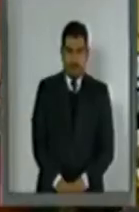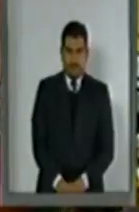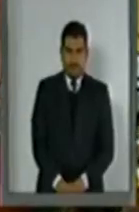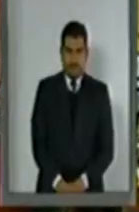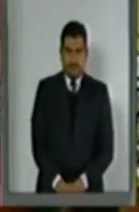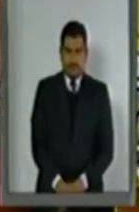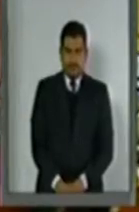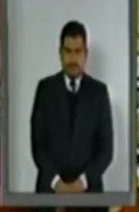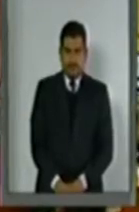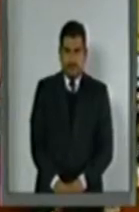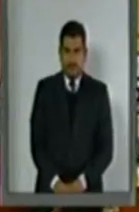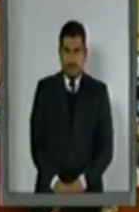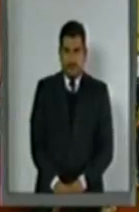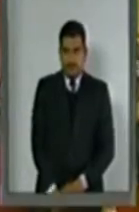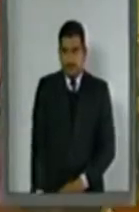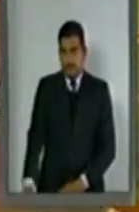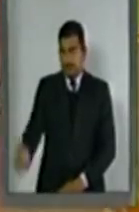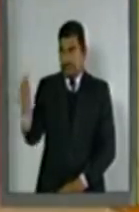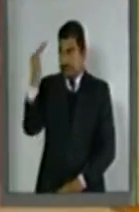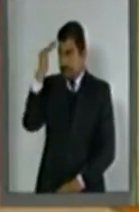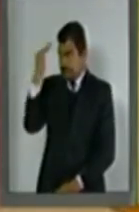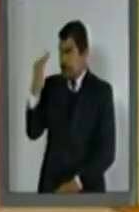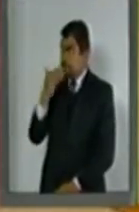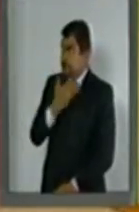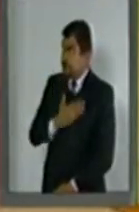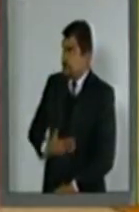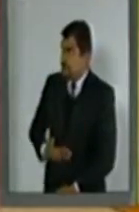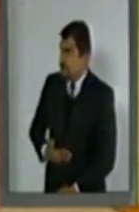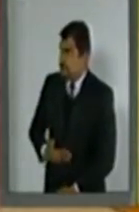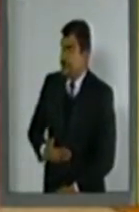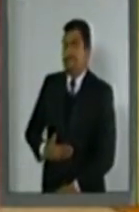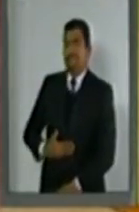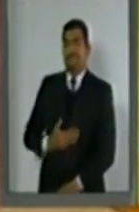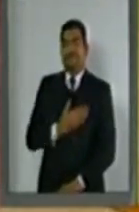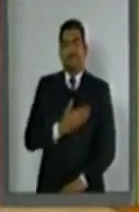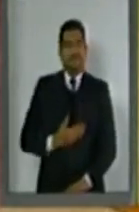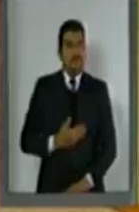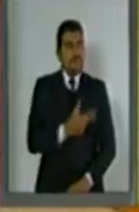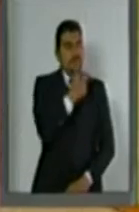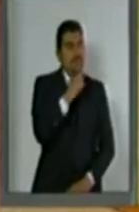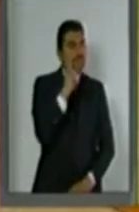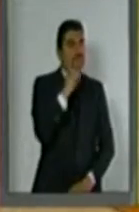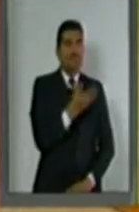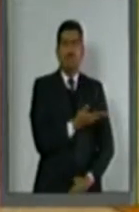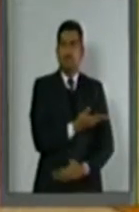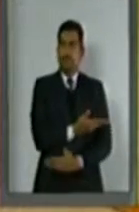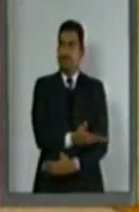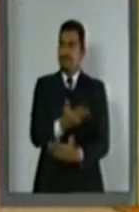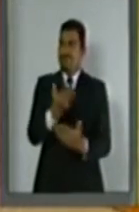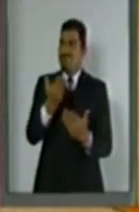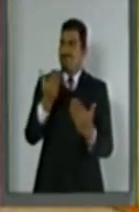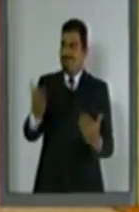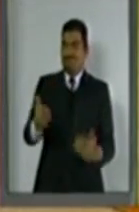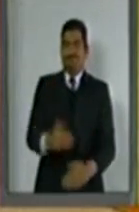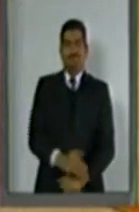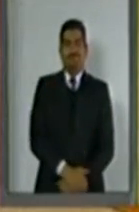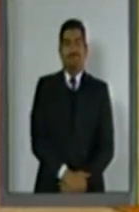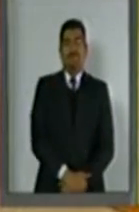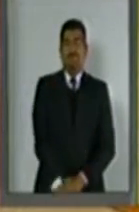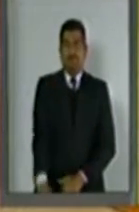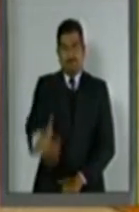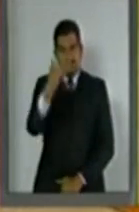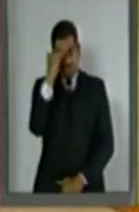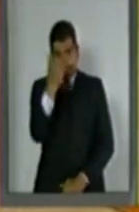Con su venia, señor Presidente, compañeras y compañeros, señor